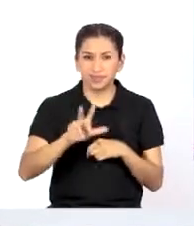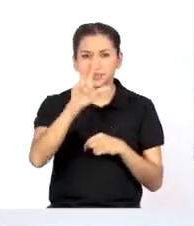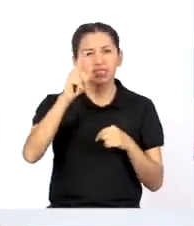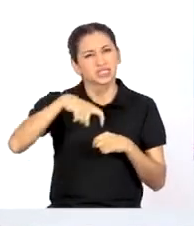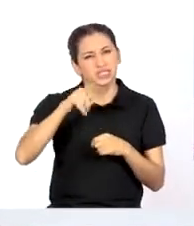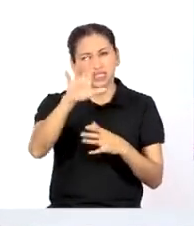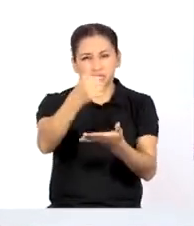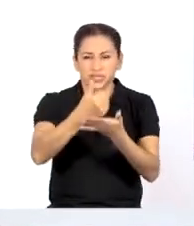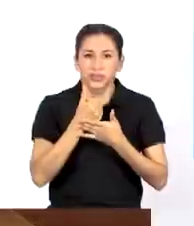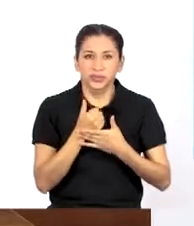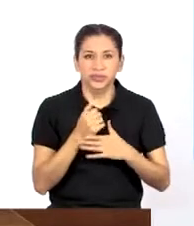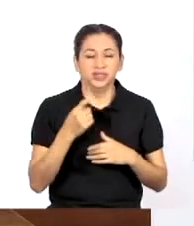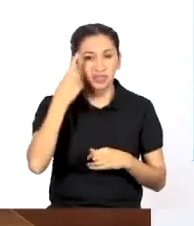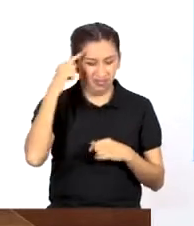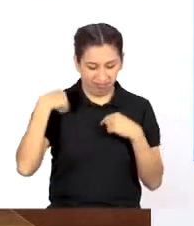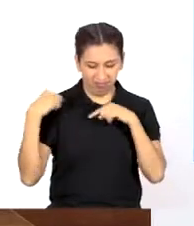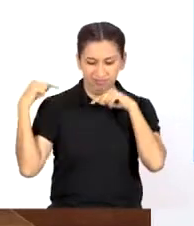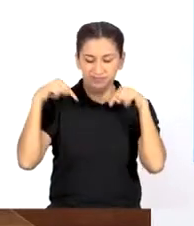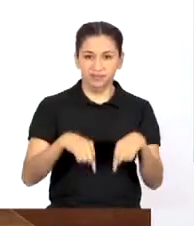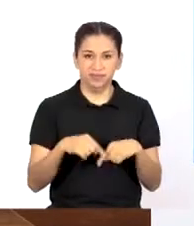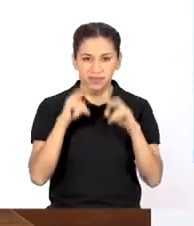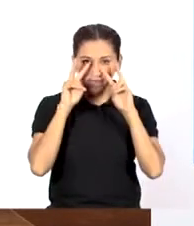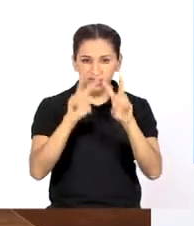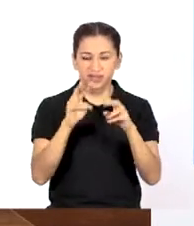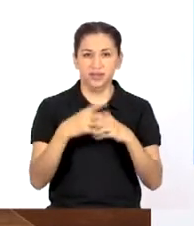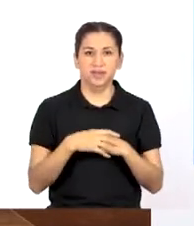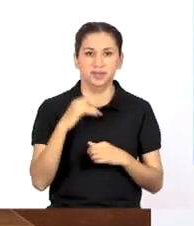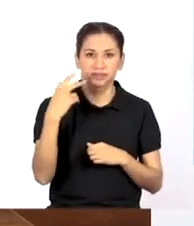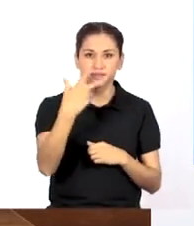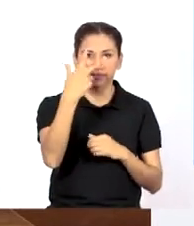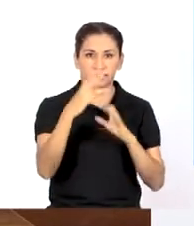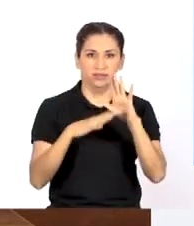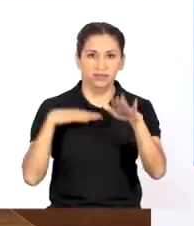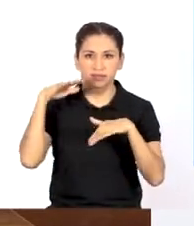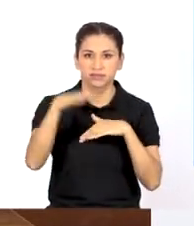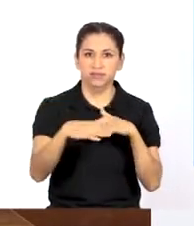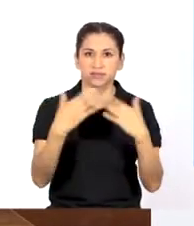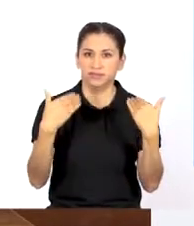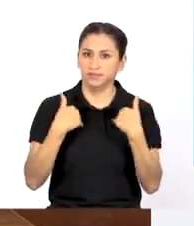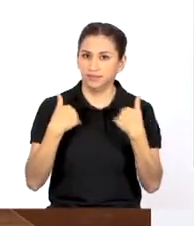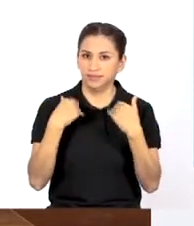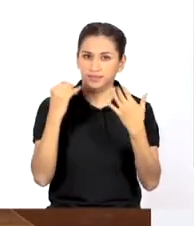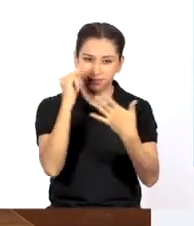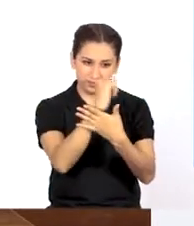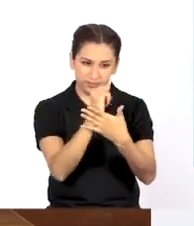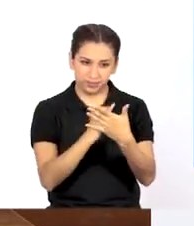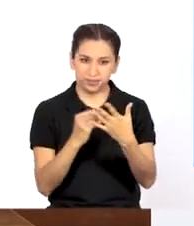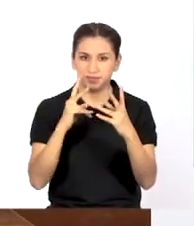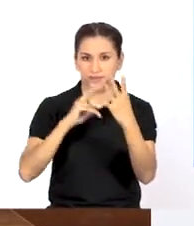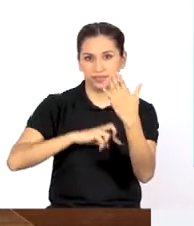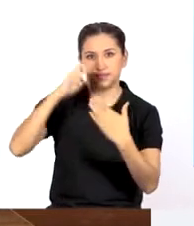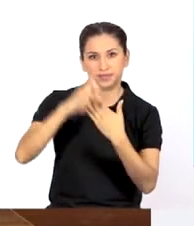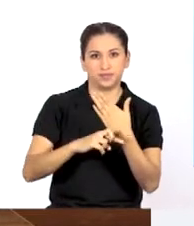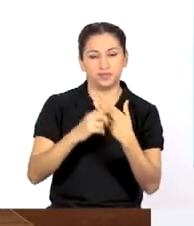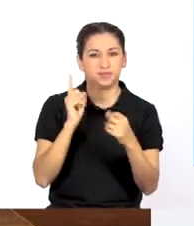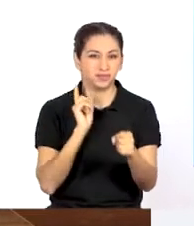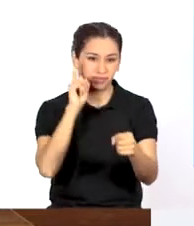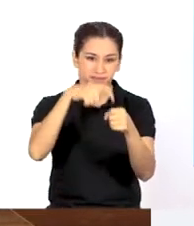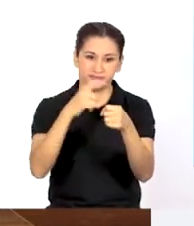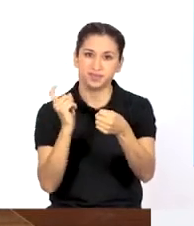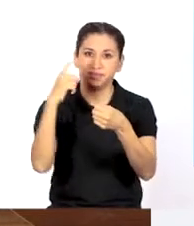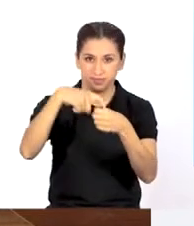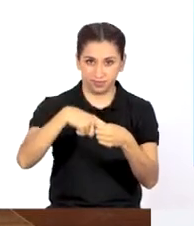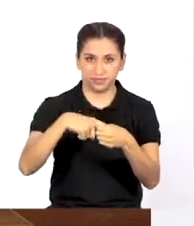necesitamos de su ayuda. Para eso estoy aquí. Veamos. El tercer paso involucra el diseño mismo del proyecto